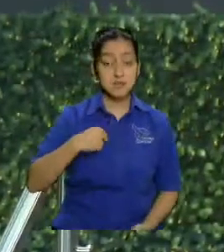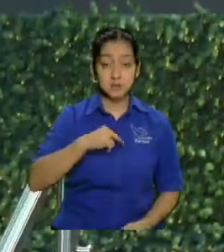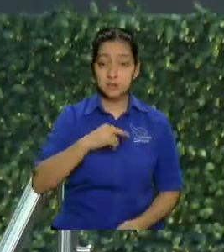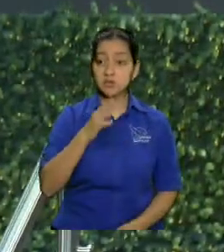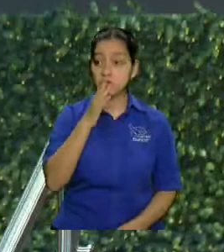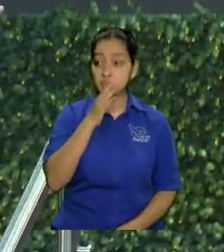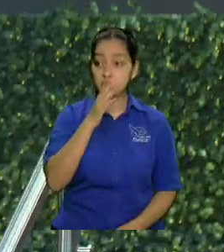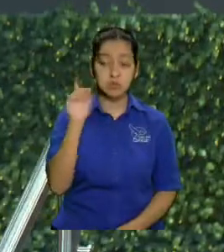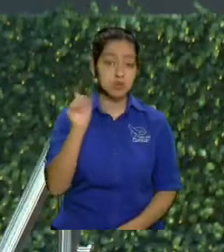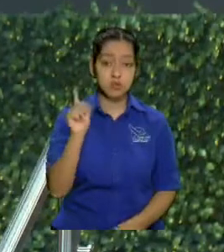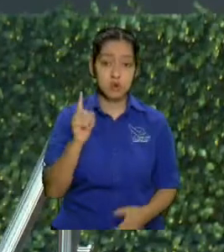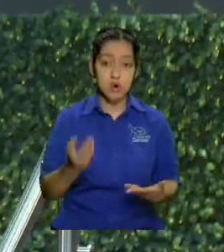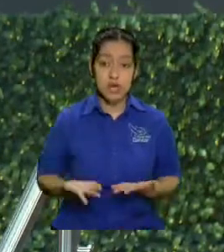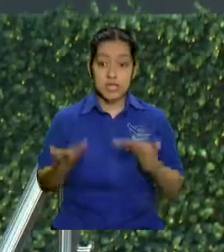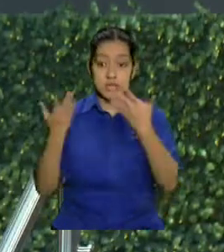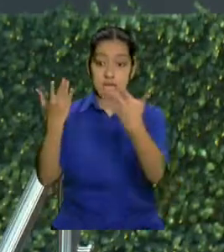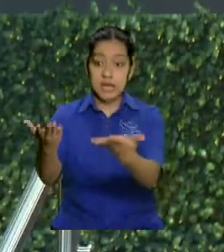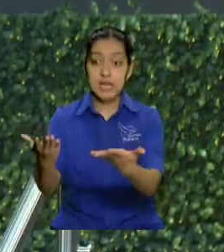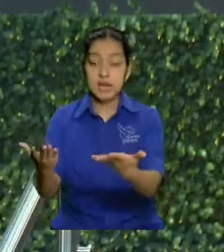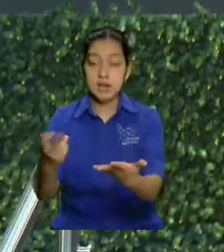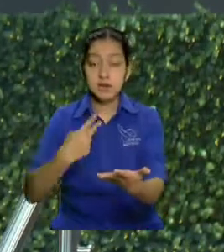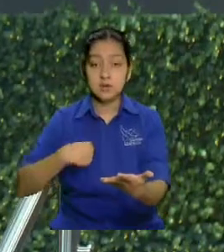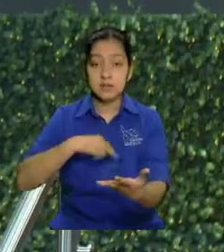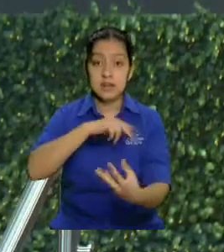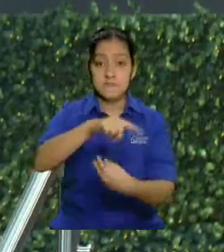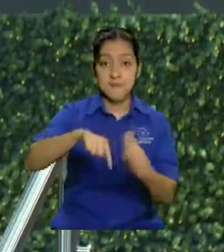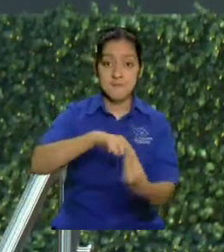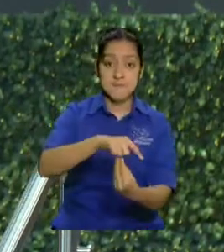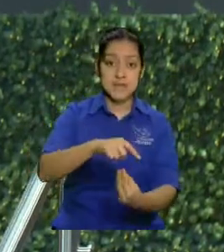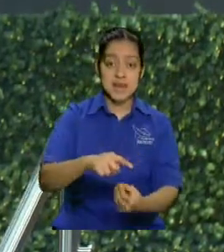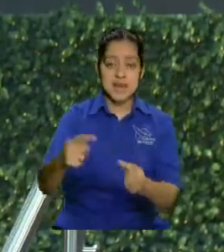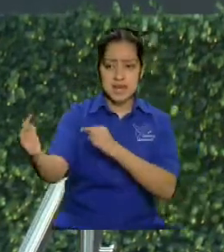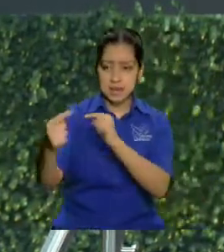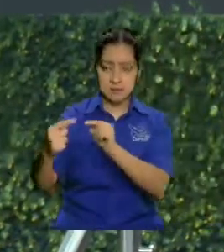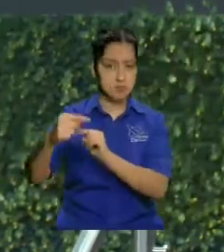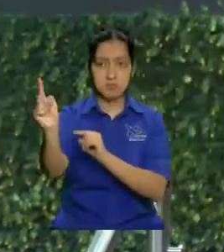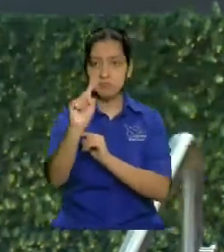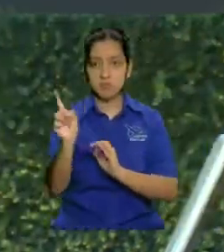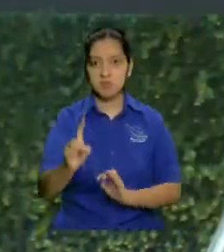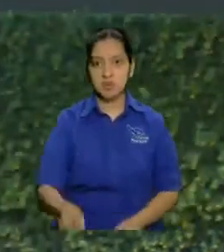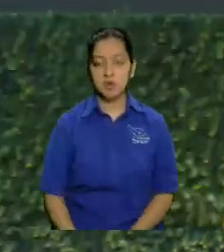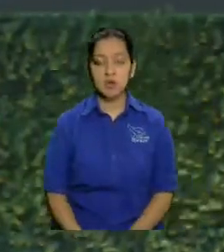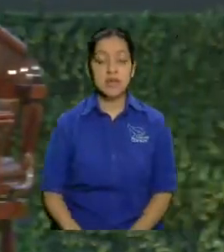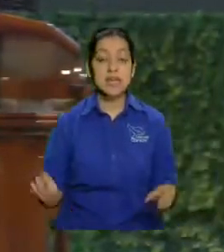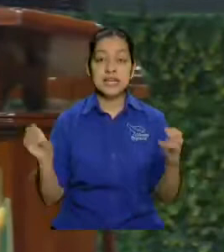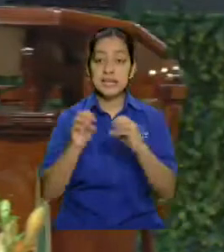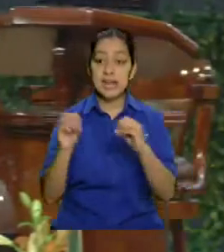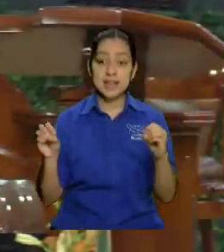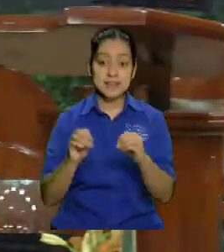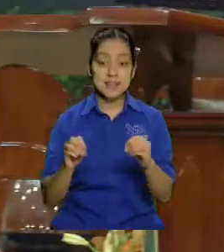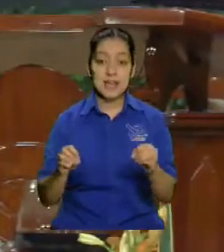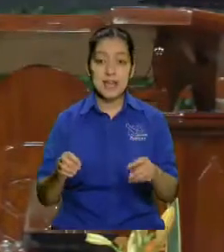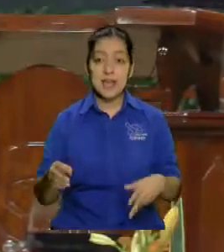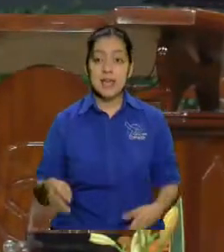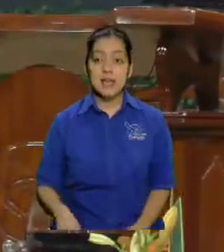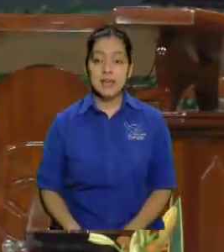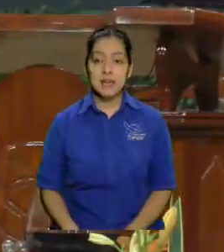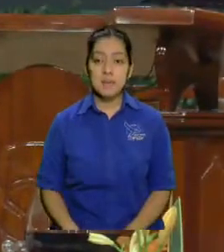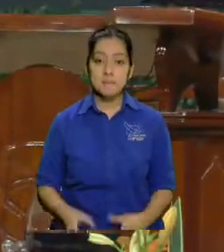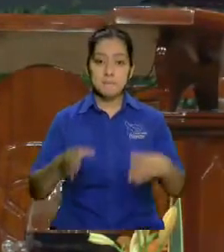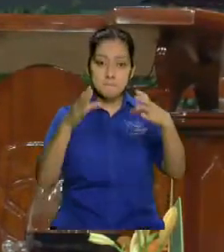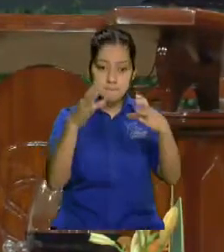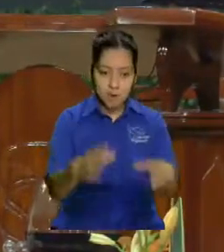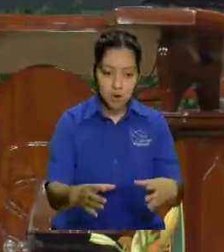al enemigo al adversario que no se ha hallado entre vosotros ninguno que pase pase por fuego a sus hijos